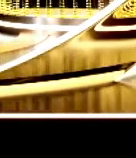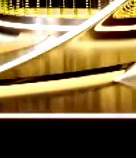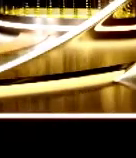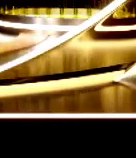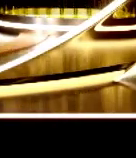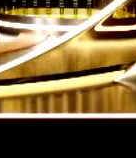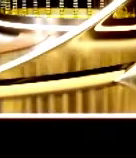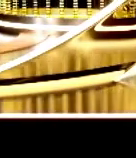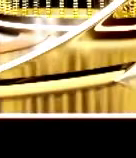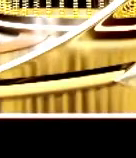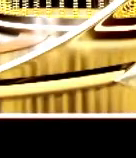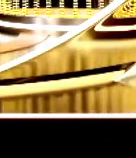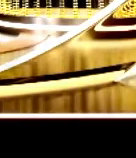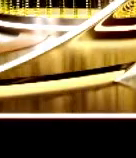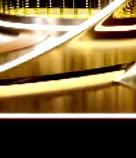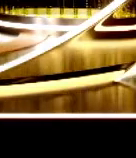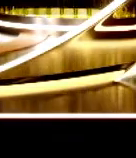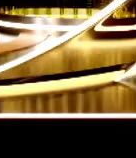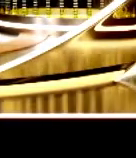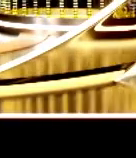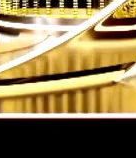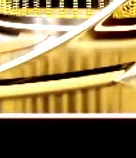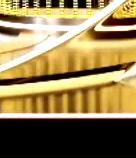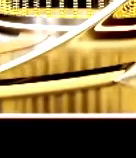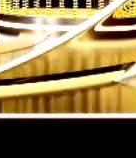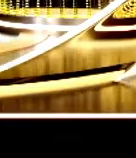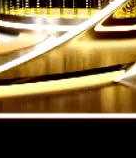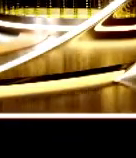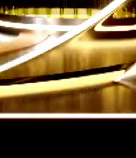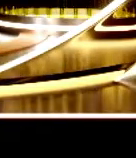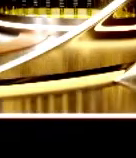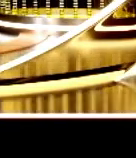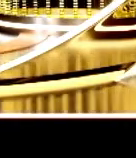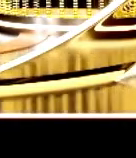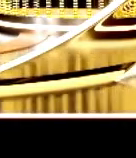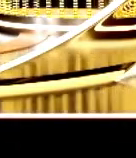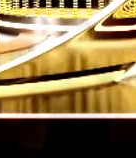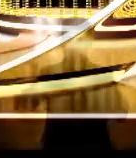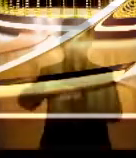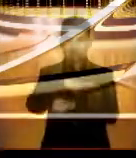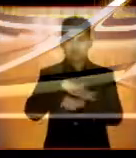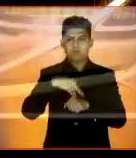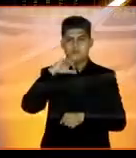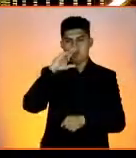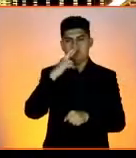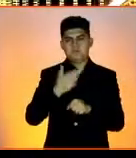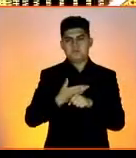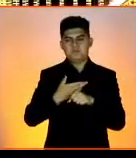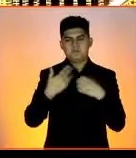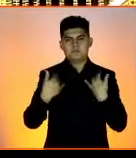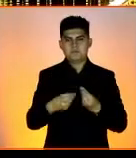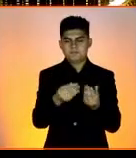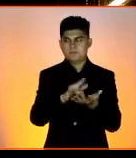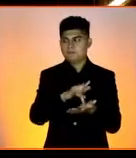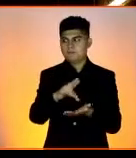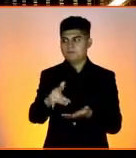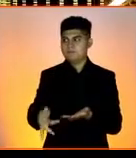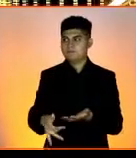empresa Aras Business Group y tenemos un año siendo empresa socialmente responsable. Muchas gracias.